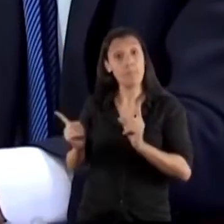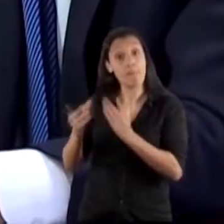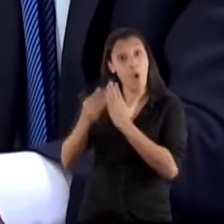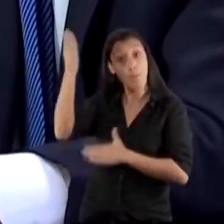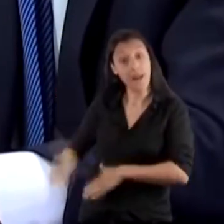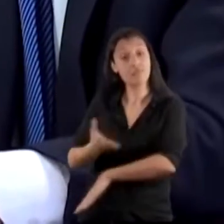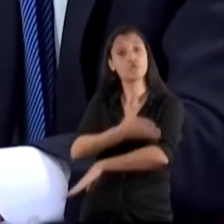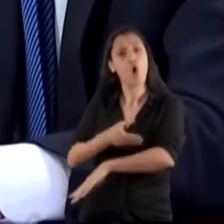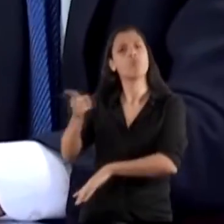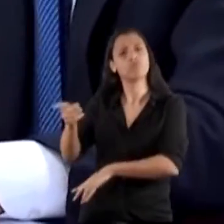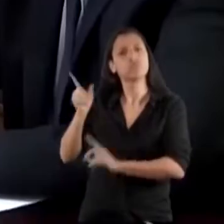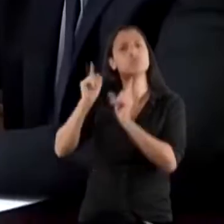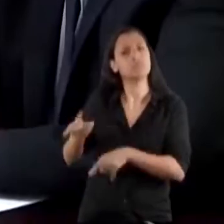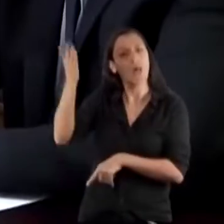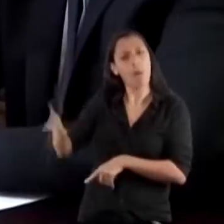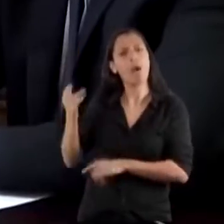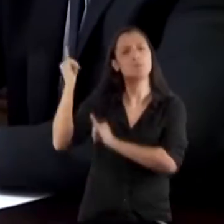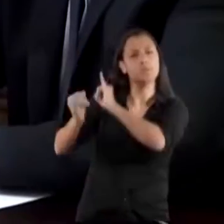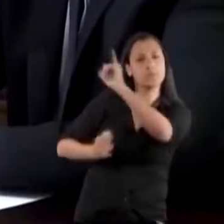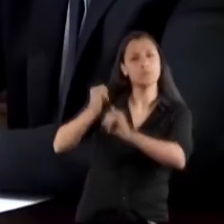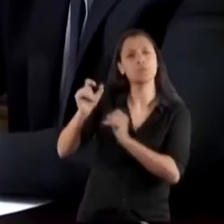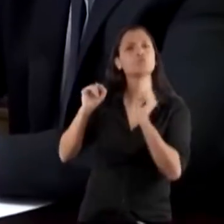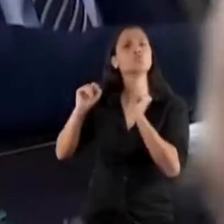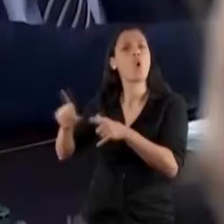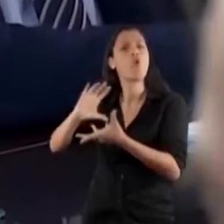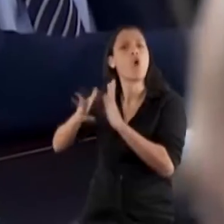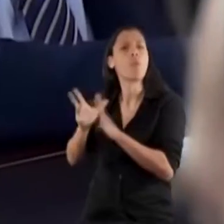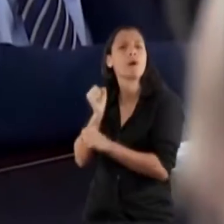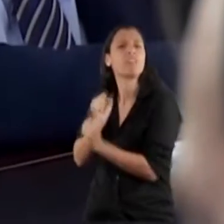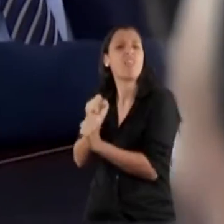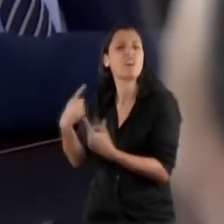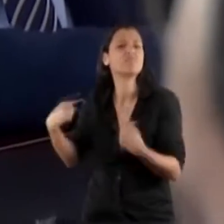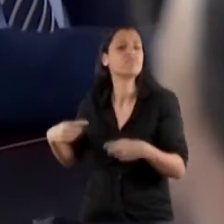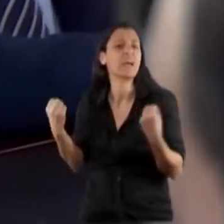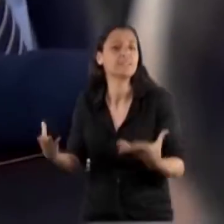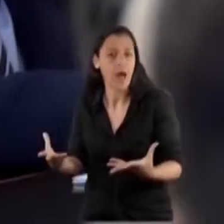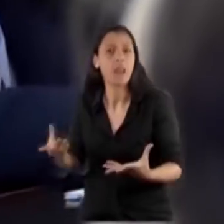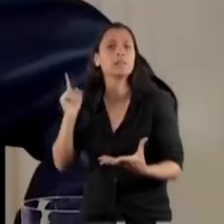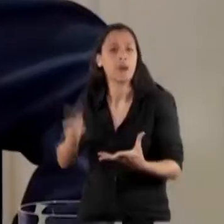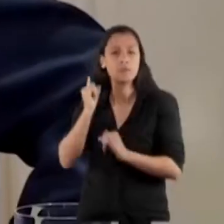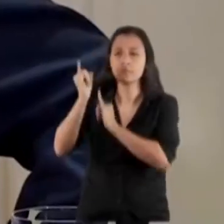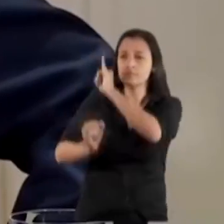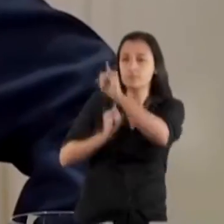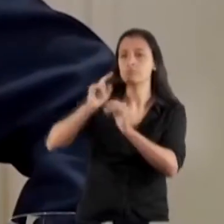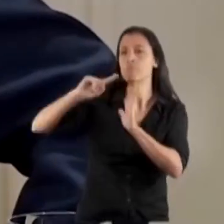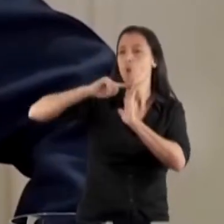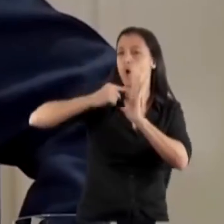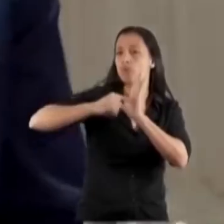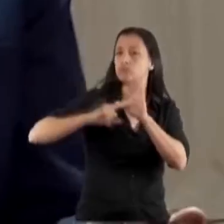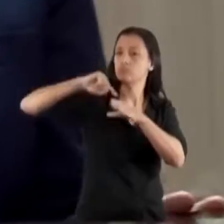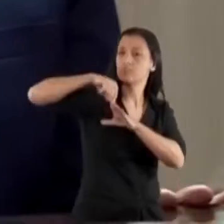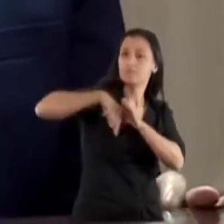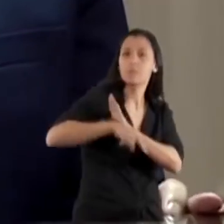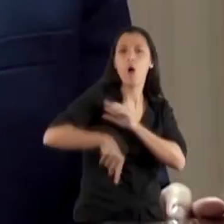hizo también un balance de su tarea, hizo una descripción de la